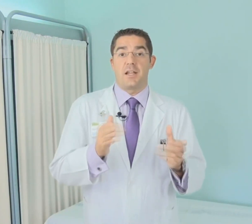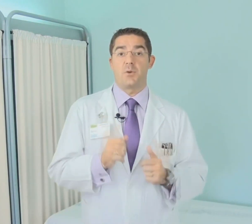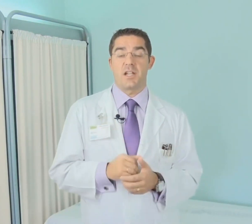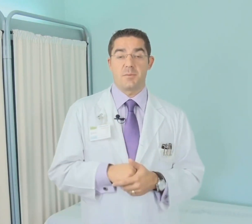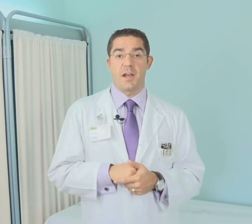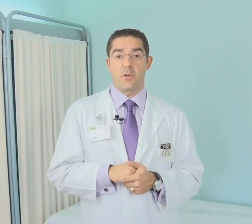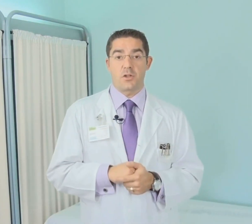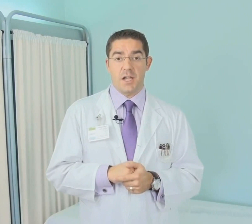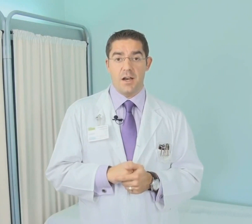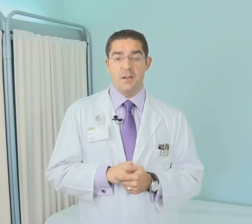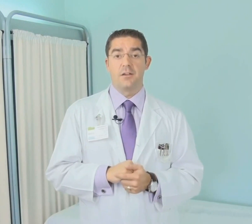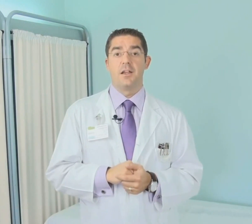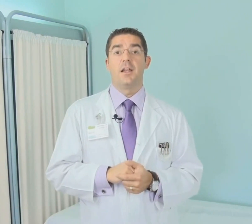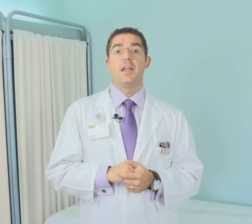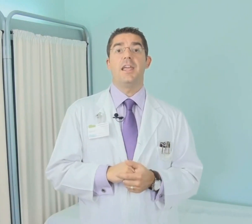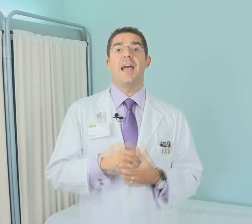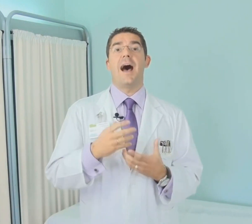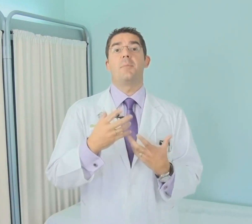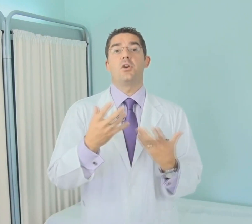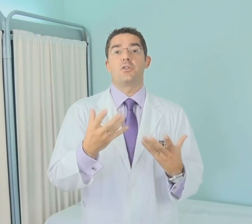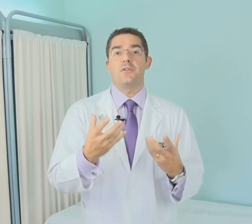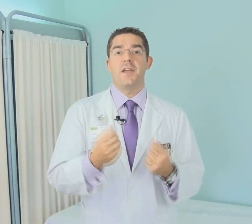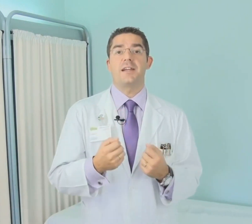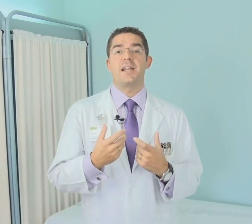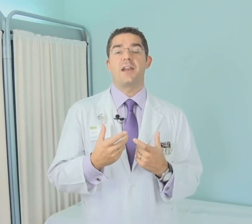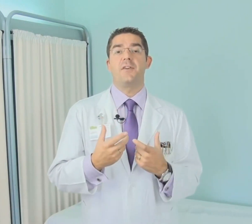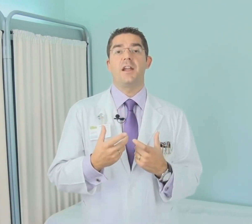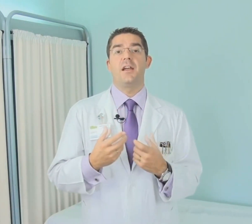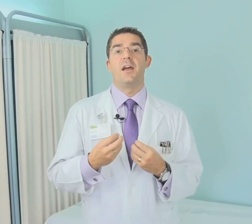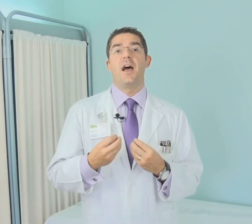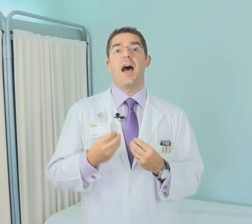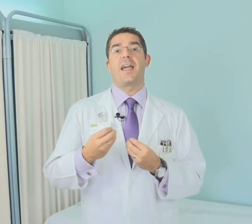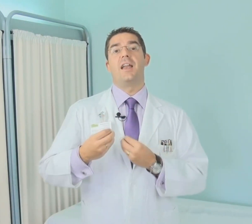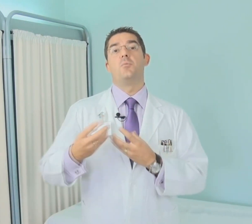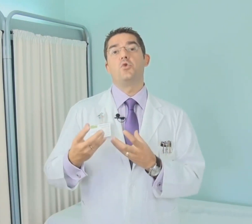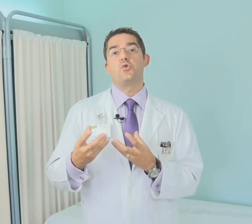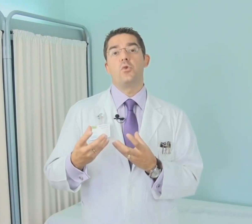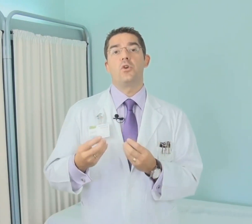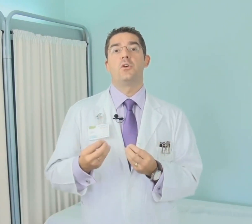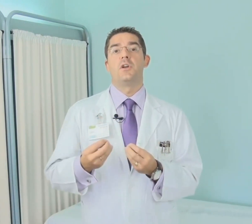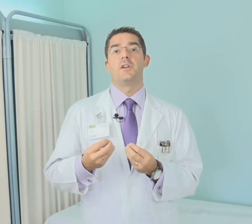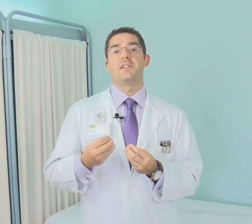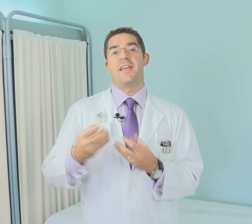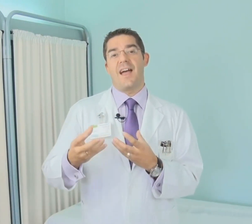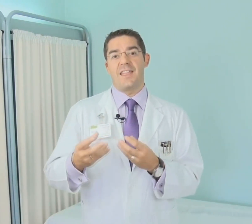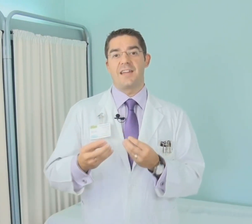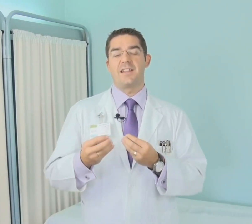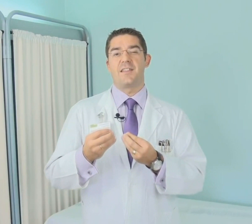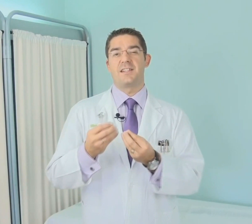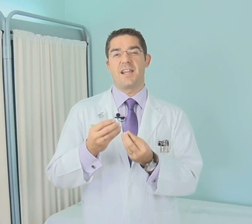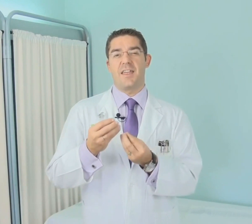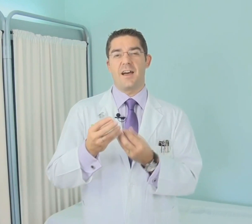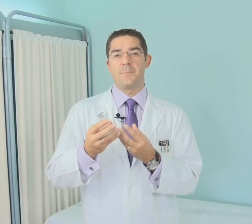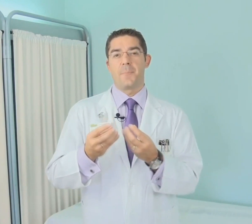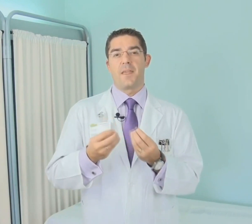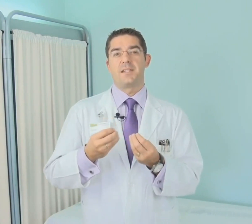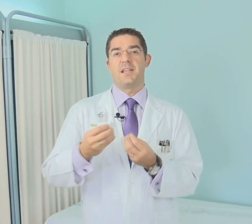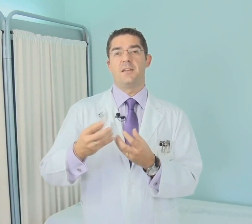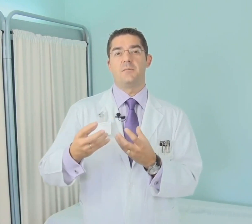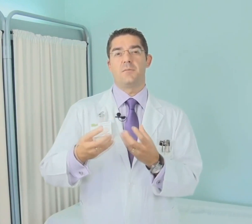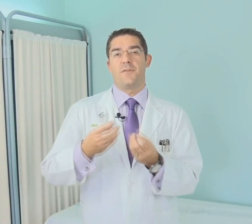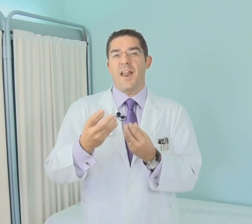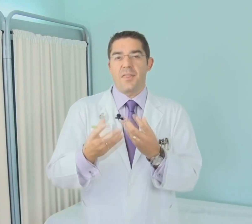laterales de nuestra espina dorsal, y amiotrófica se refiere a que el músculo se daña, es decir, se queda